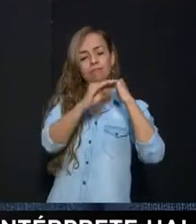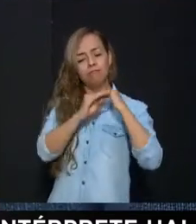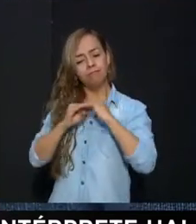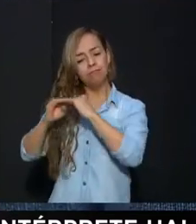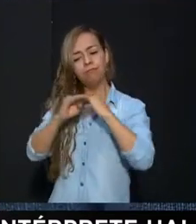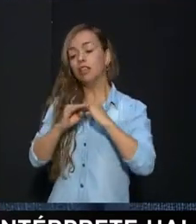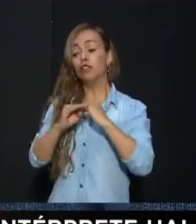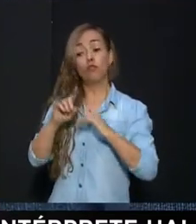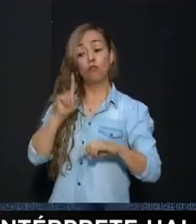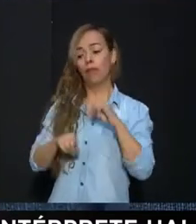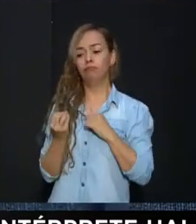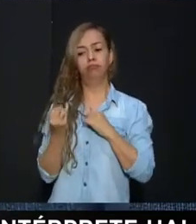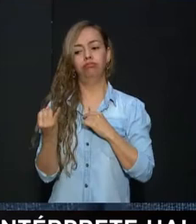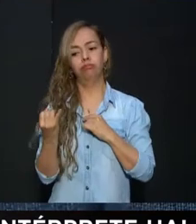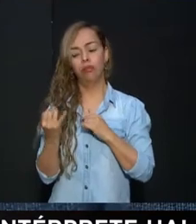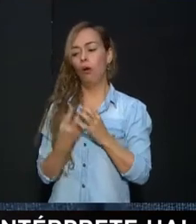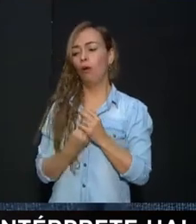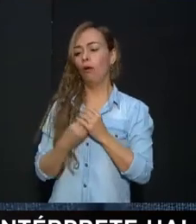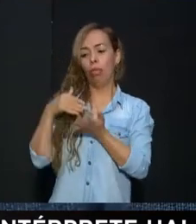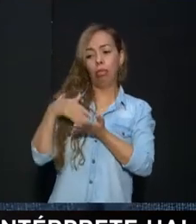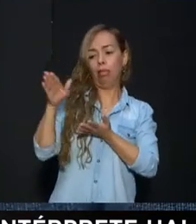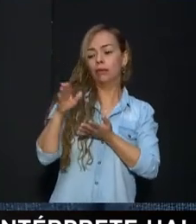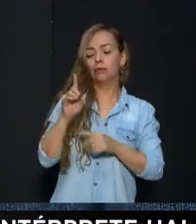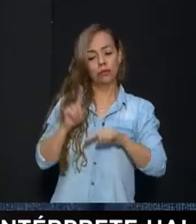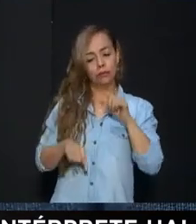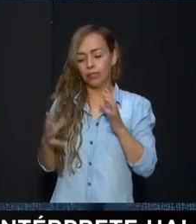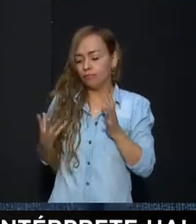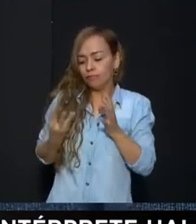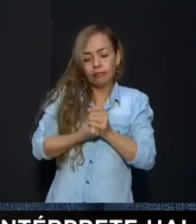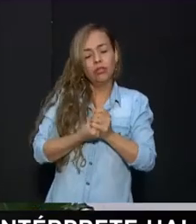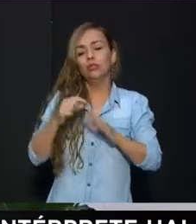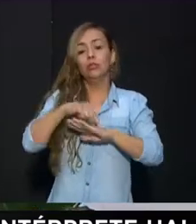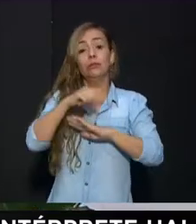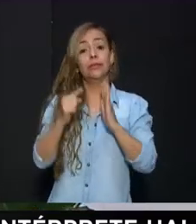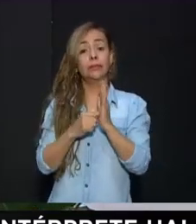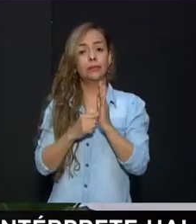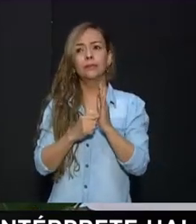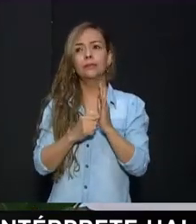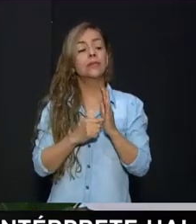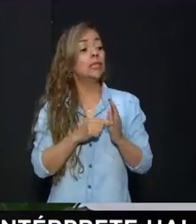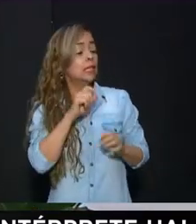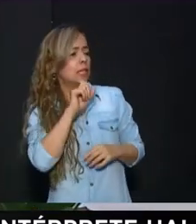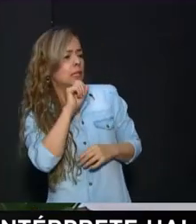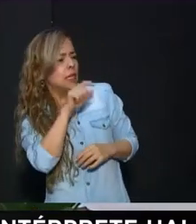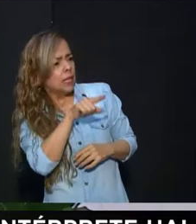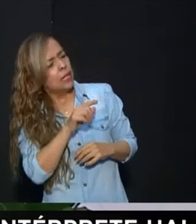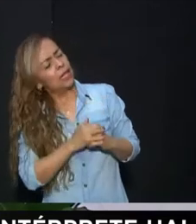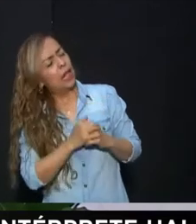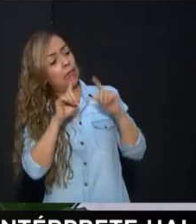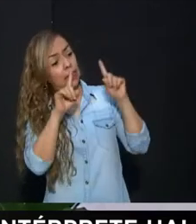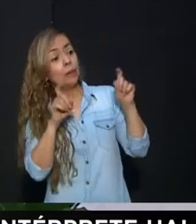exclusión y que sea de calidad, como lo venimos diciendo. Bueno, y en este momento y en esta época que estamos viviendo, se vuelve un tema